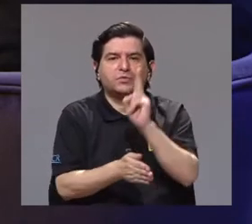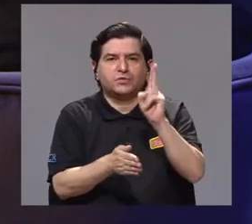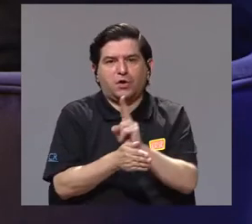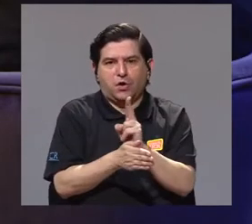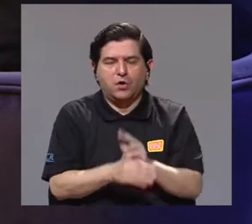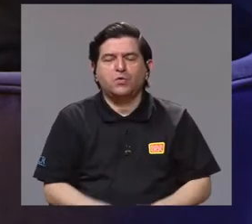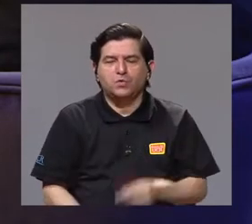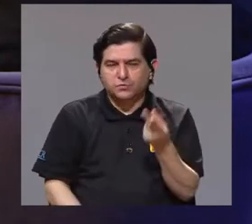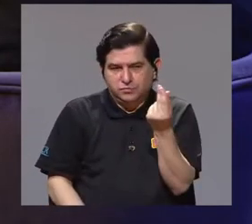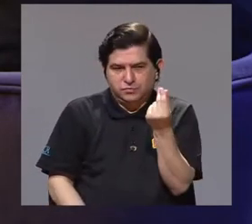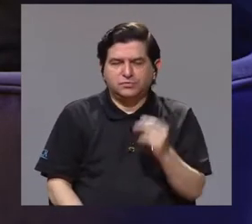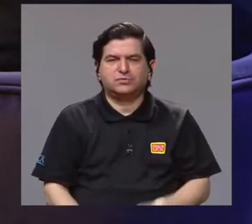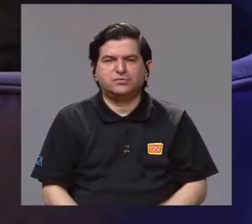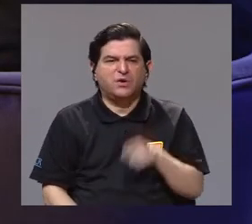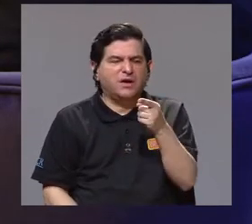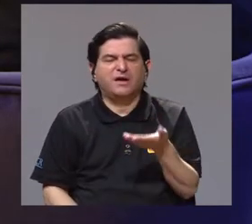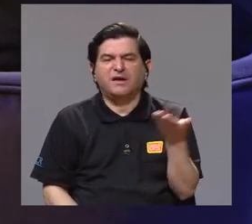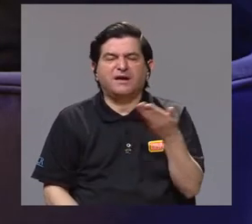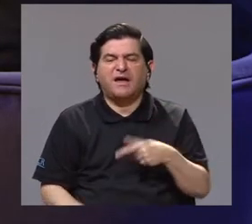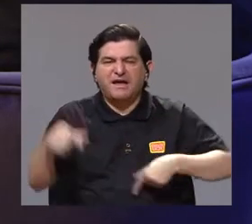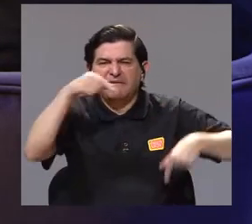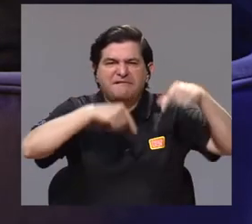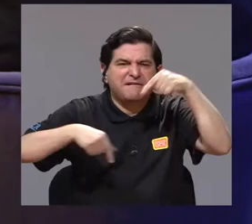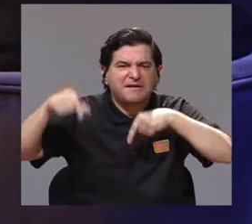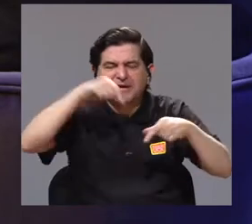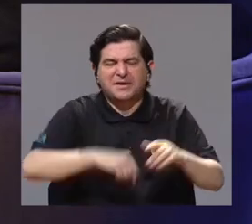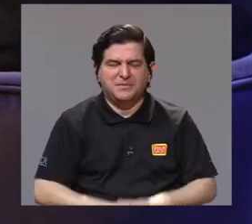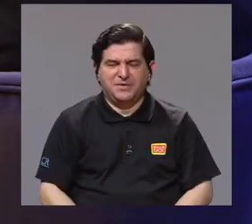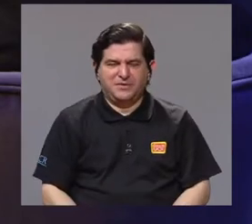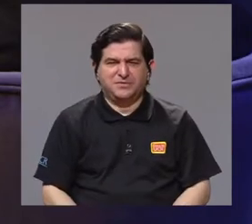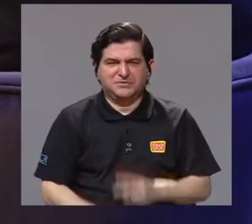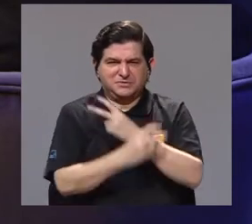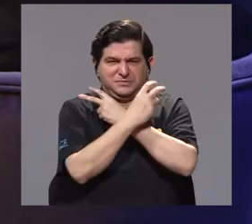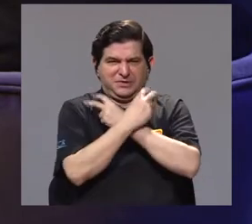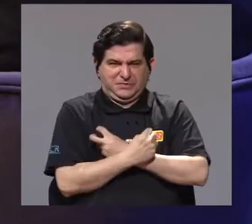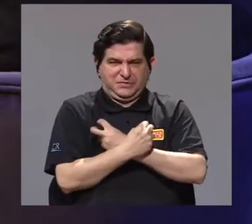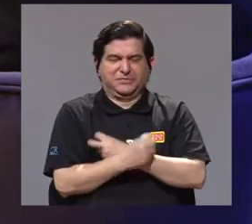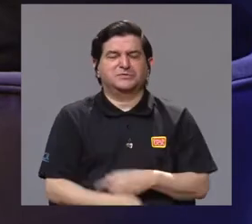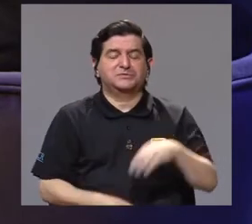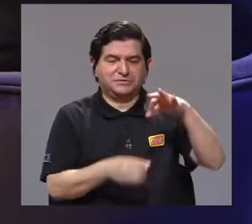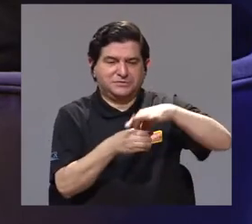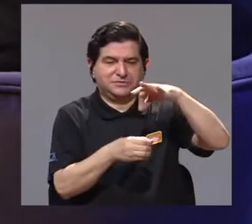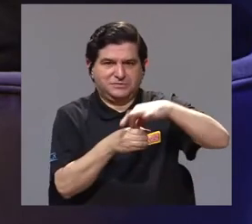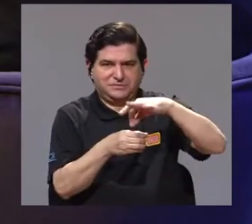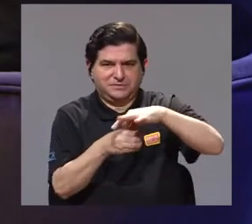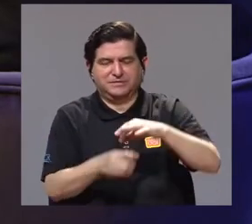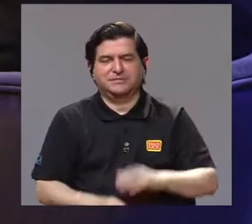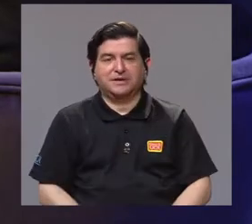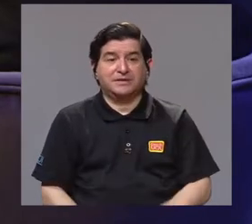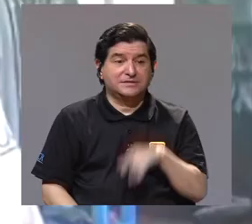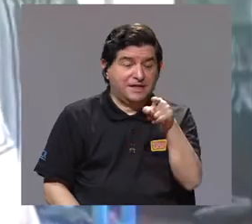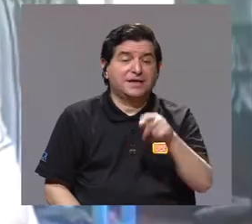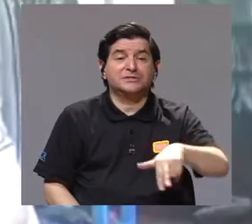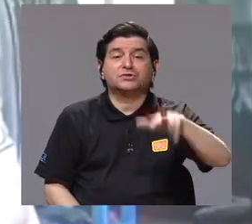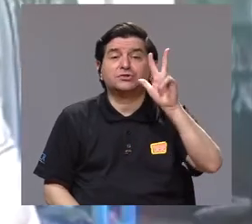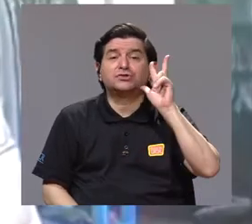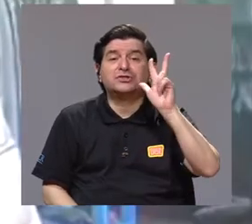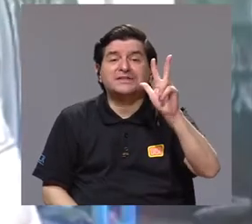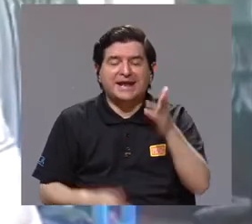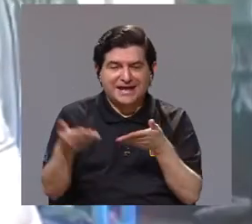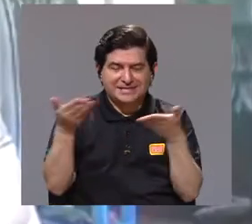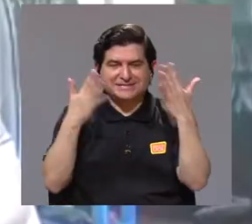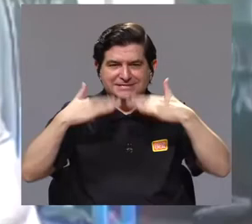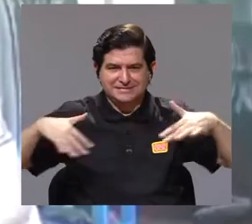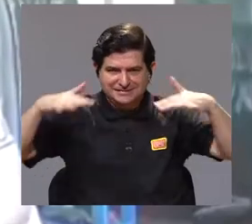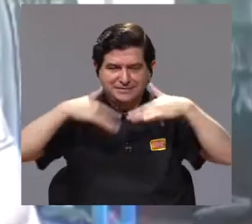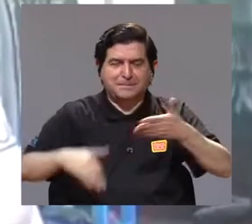que invertir dinero en insecticidas, en químicos, en los cultivos. Digamos que esos son los tres